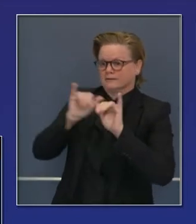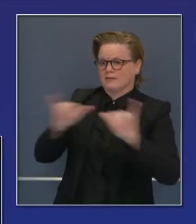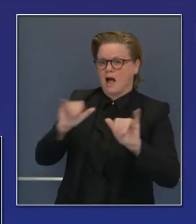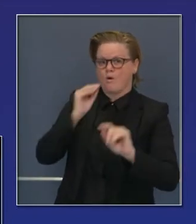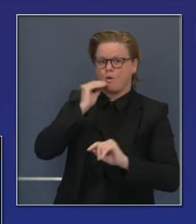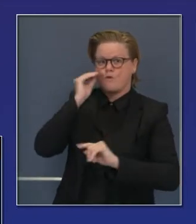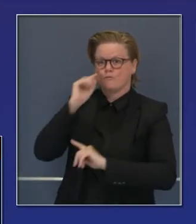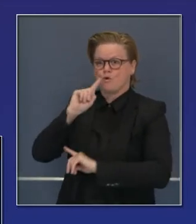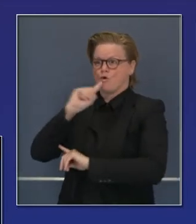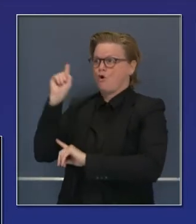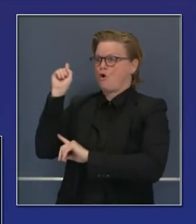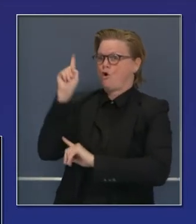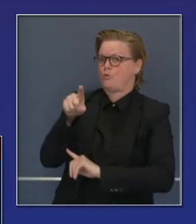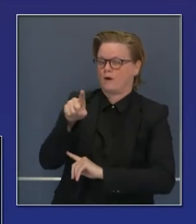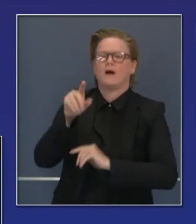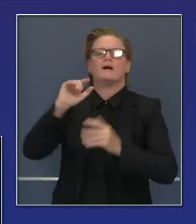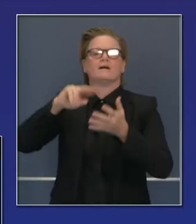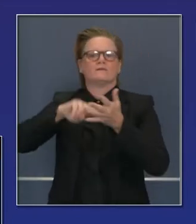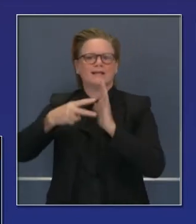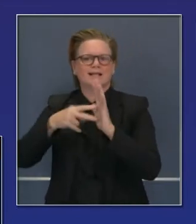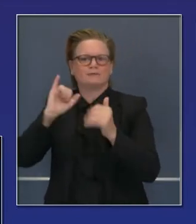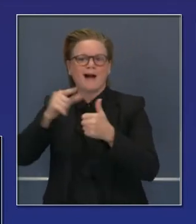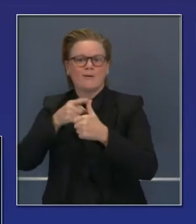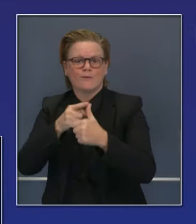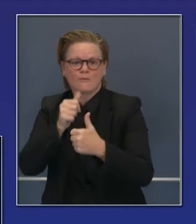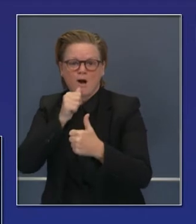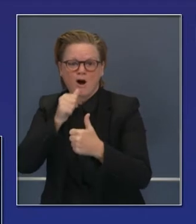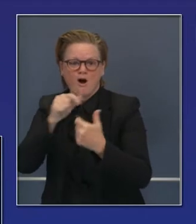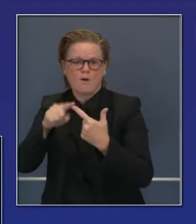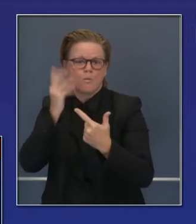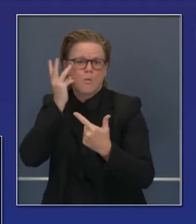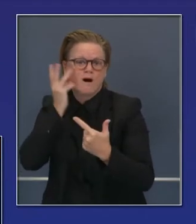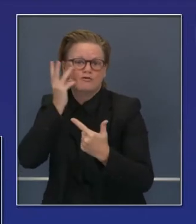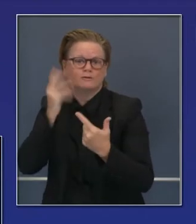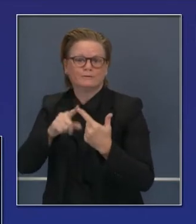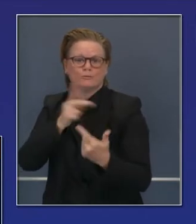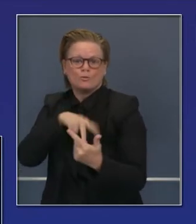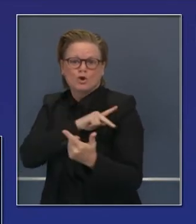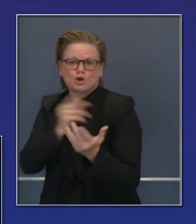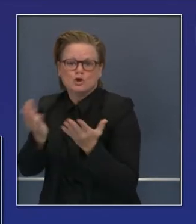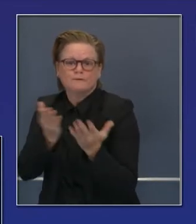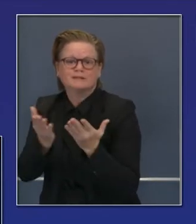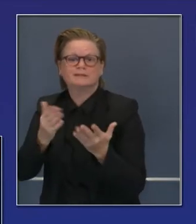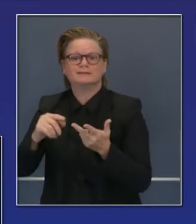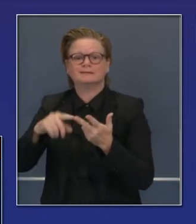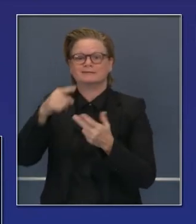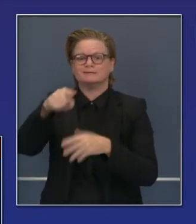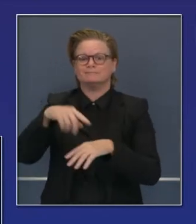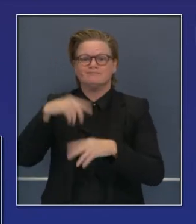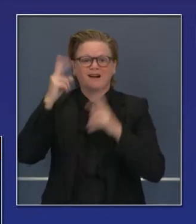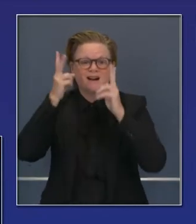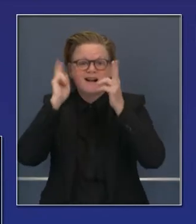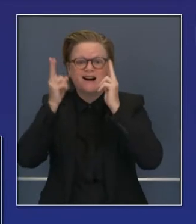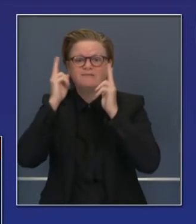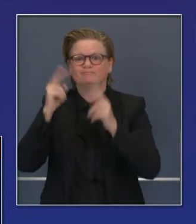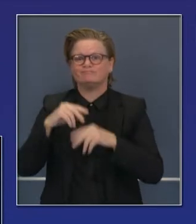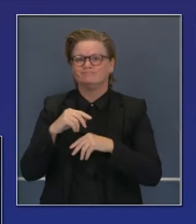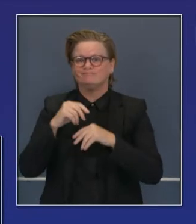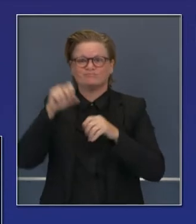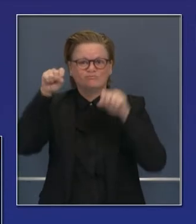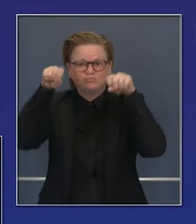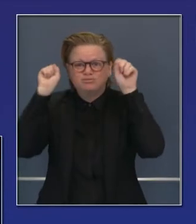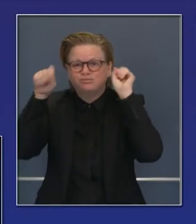esa orden de quedarse en casa, bares, binatería, servicios personales, salones de belleza, etcétera, serán